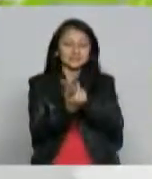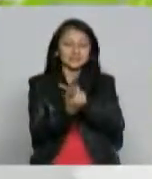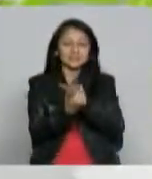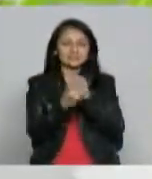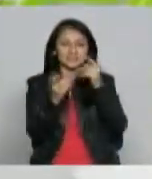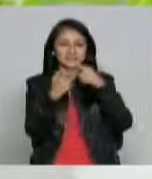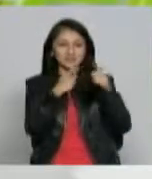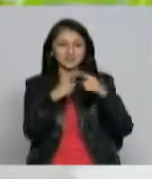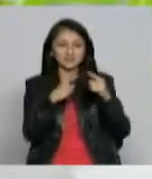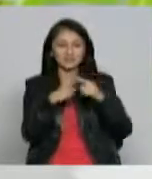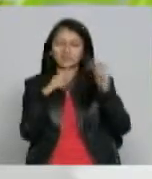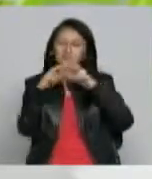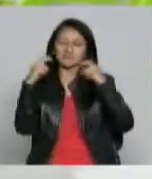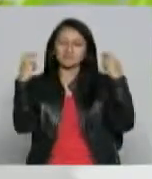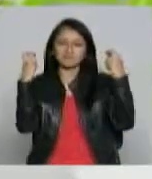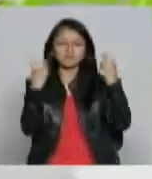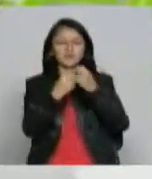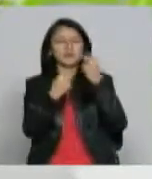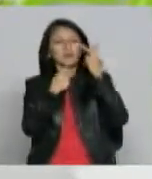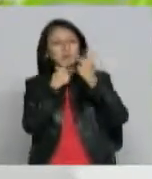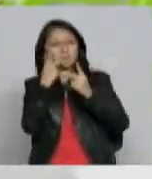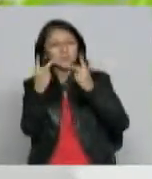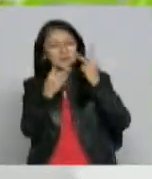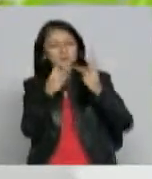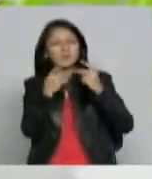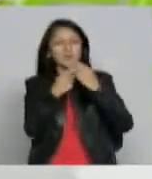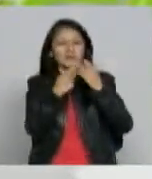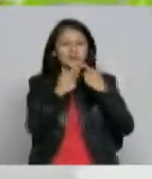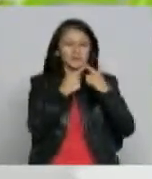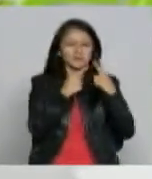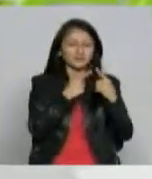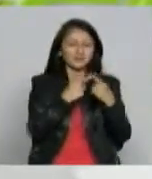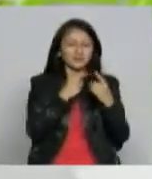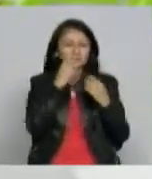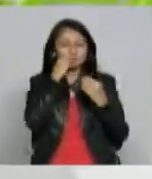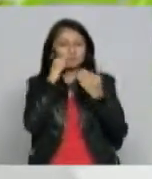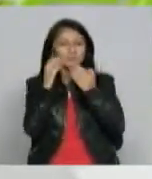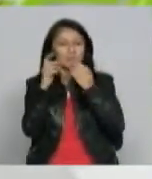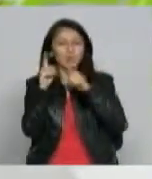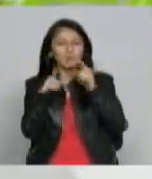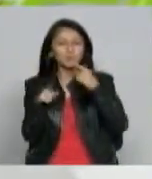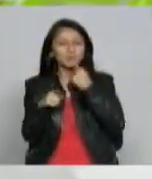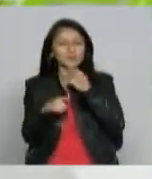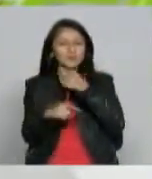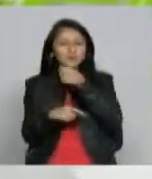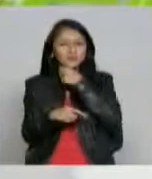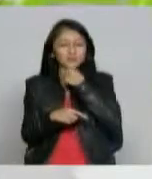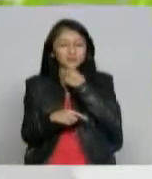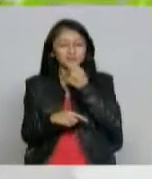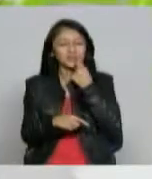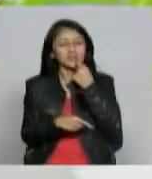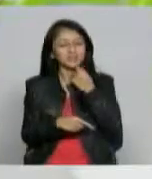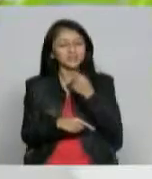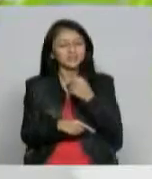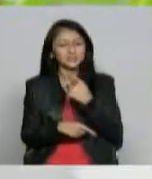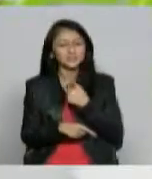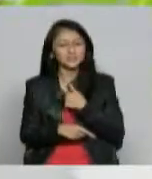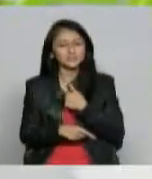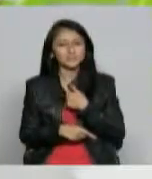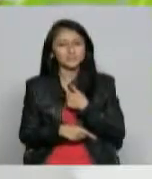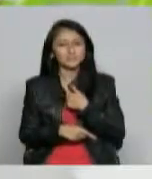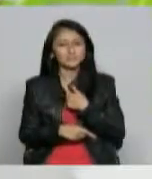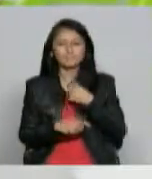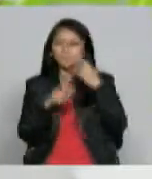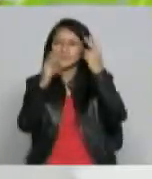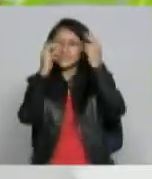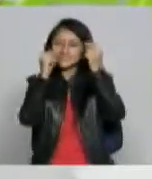también la oportunidad de visitar Expo como TV en la ciudad de Medellín que son periodistas que aunque uno dice yo creo que a ese sitio